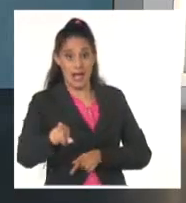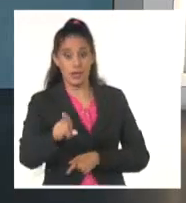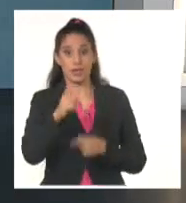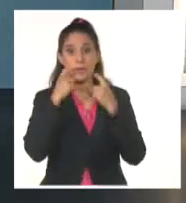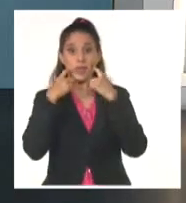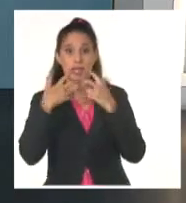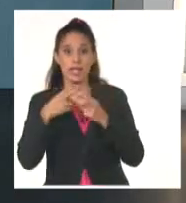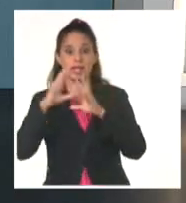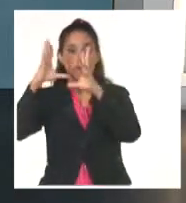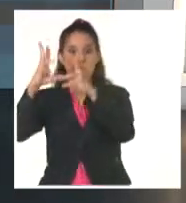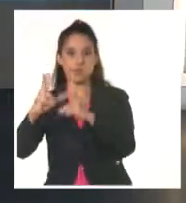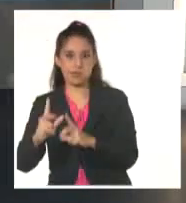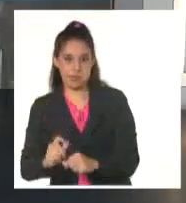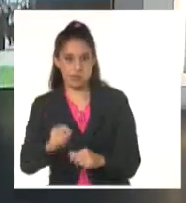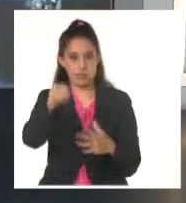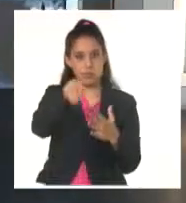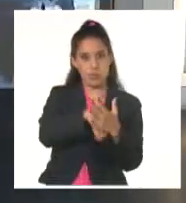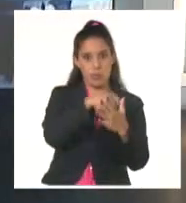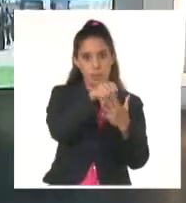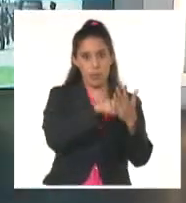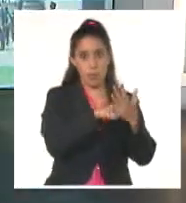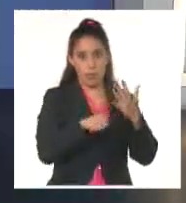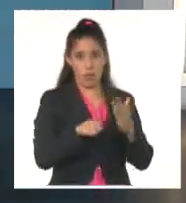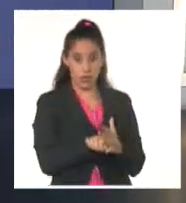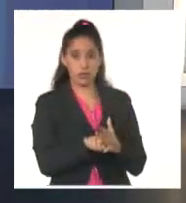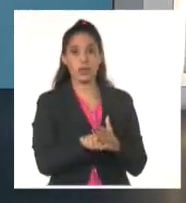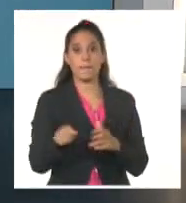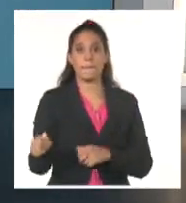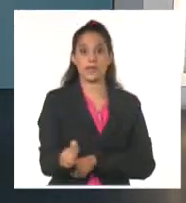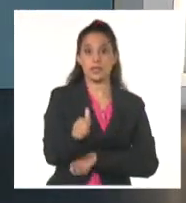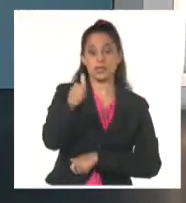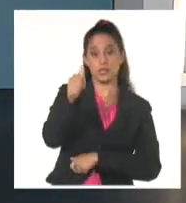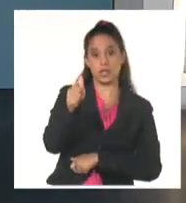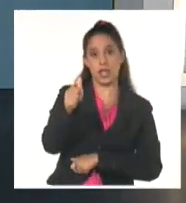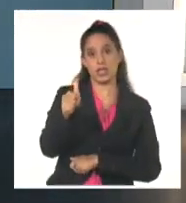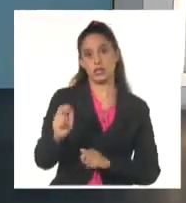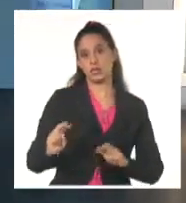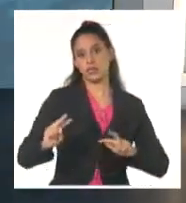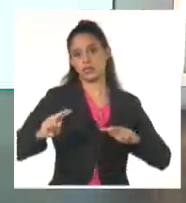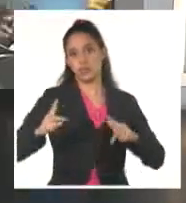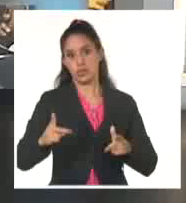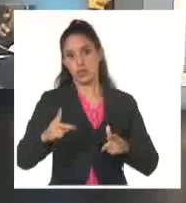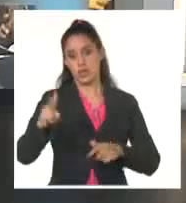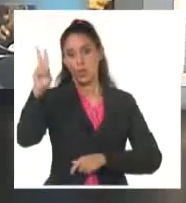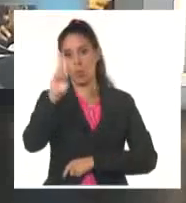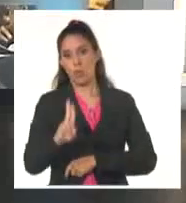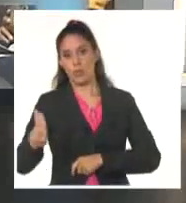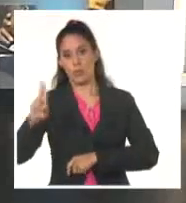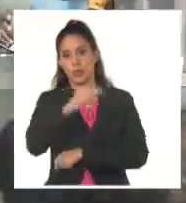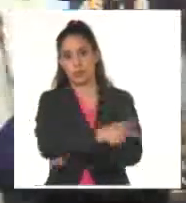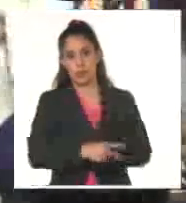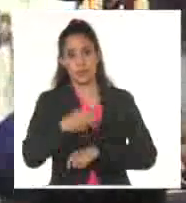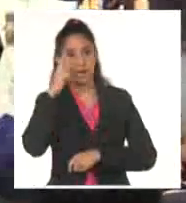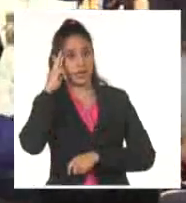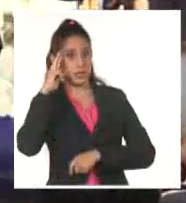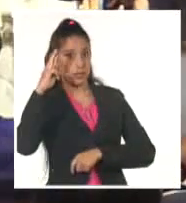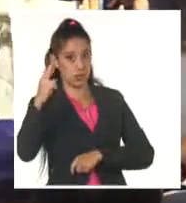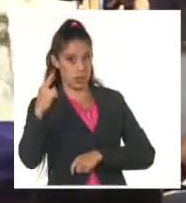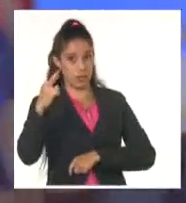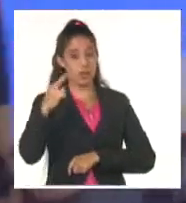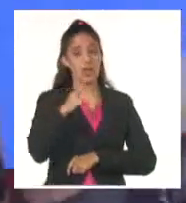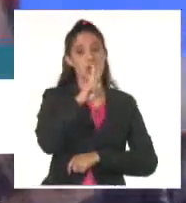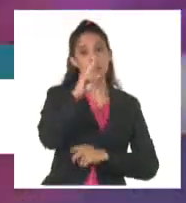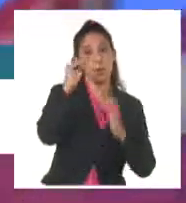los votos de las elecciones presidenciales parlamentarias y sobre dos plebiscitos constitucionales en Uruguay. Le recordamos que alrededor de 2